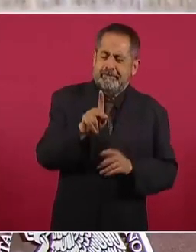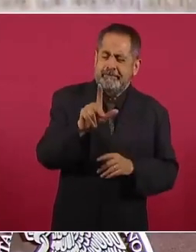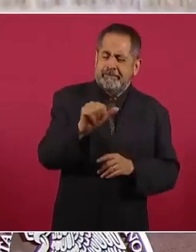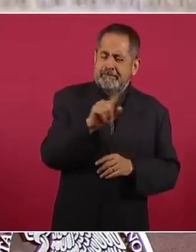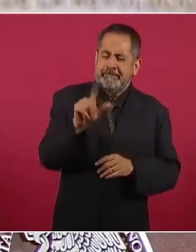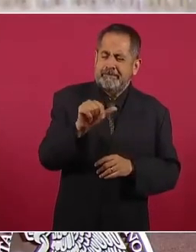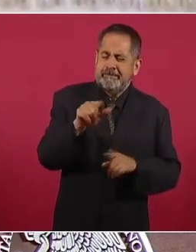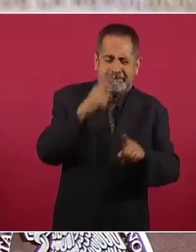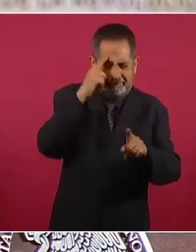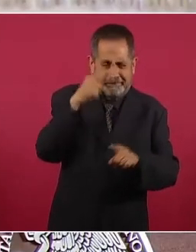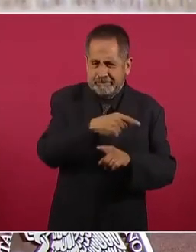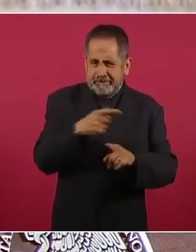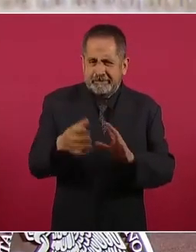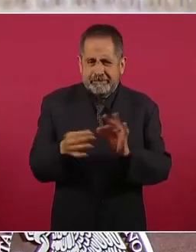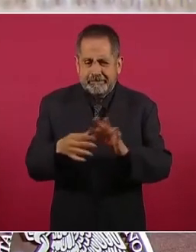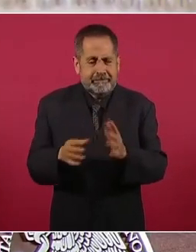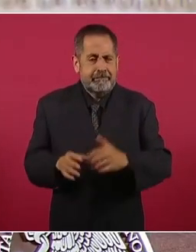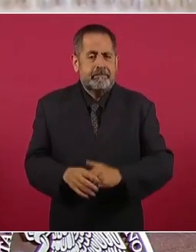sí.